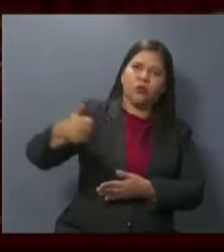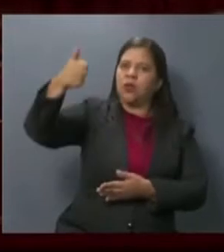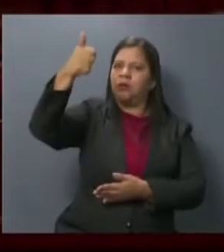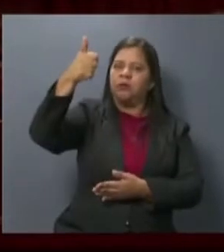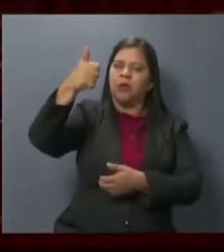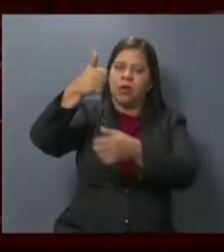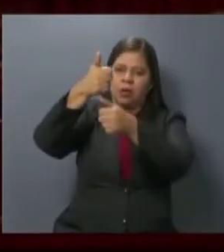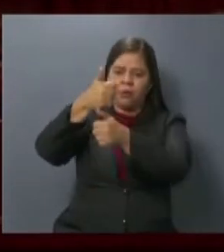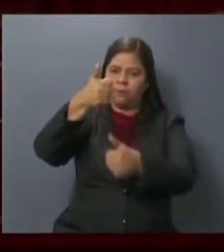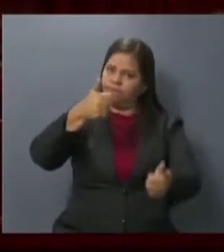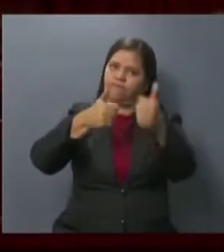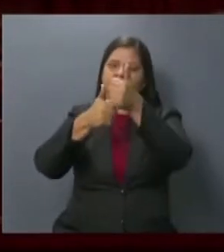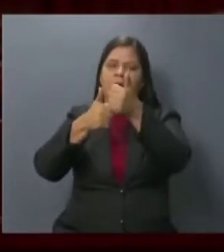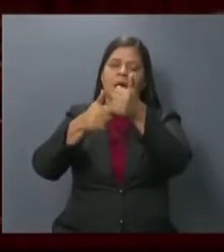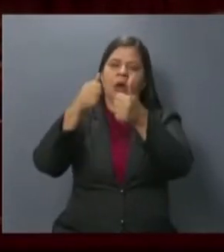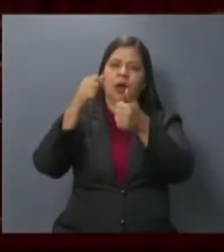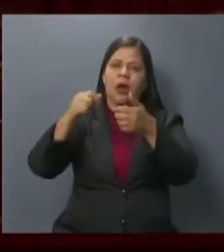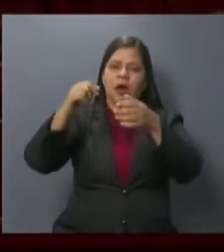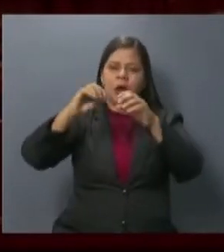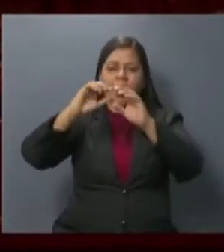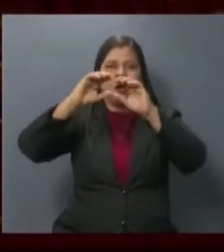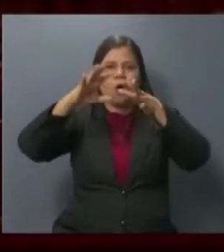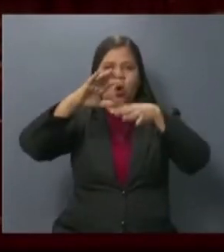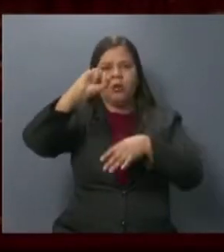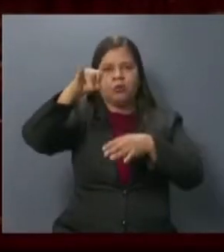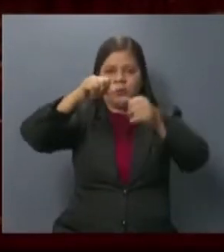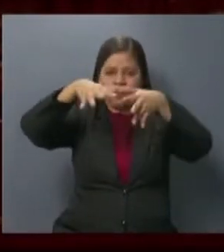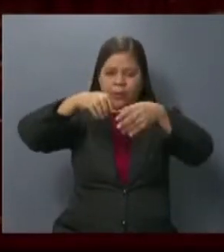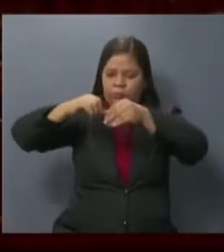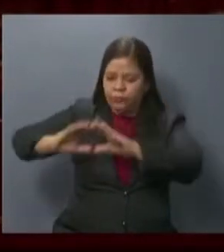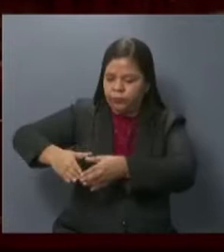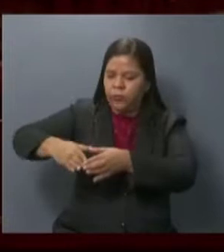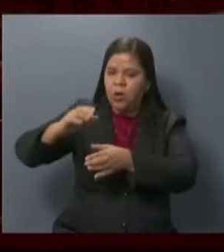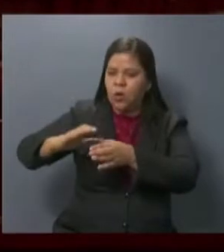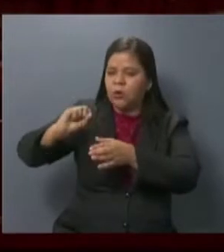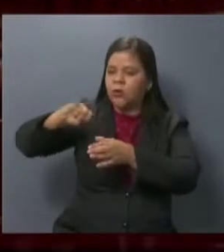propietarios y suplentes de la Sala de lo Constitucional de la Corte Suprema de Justicia.